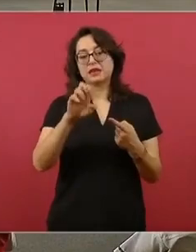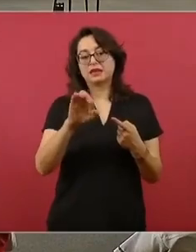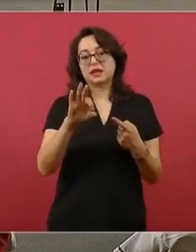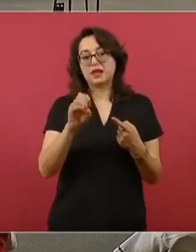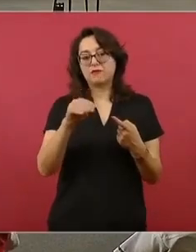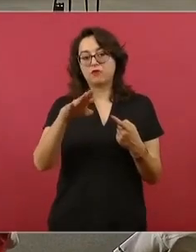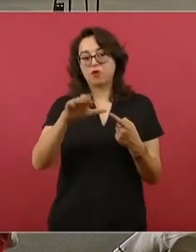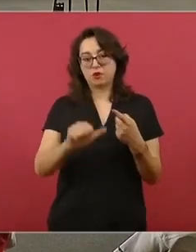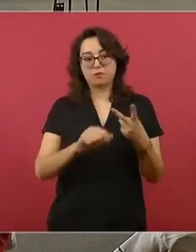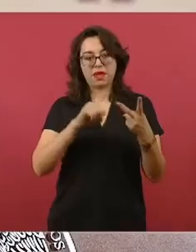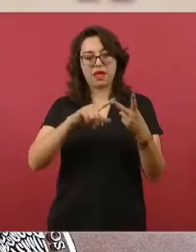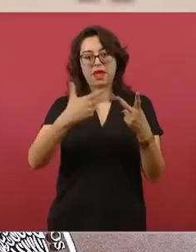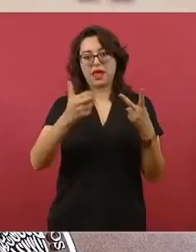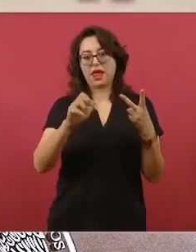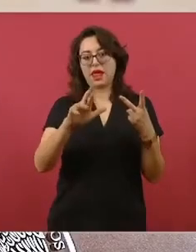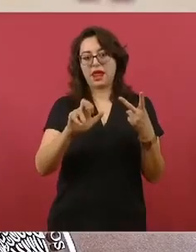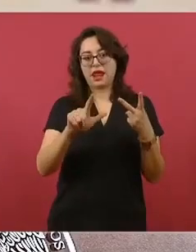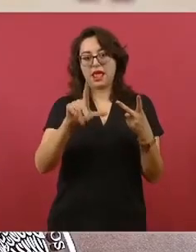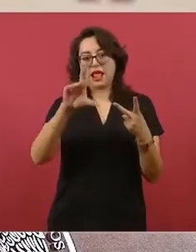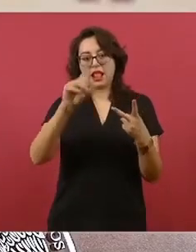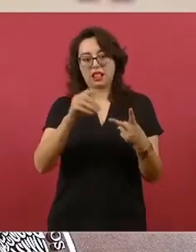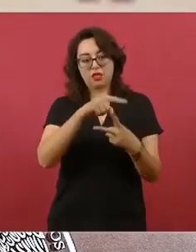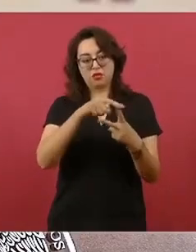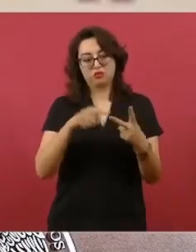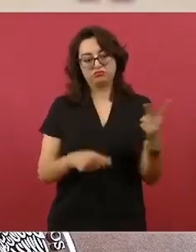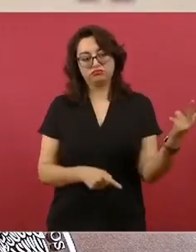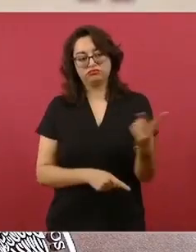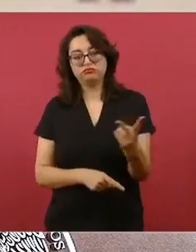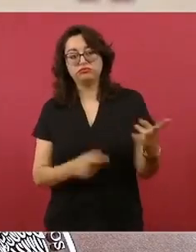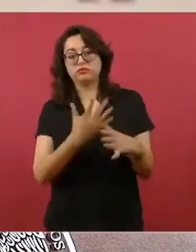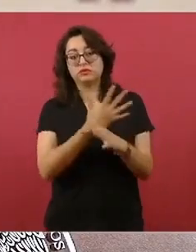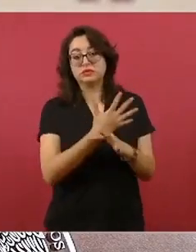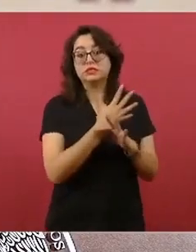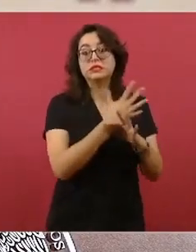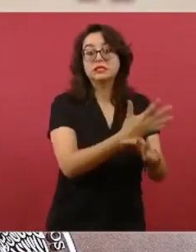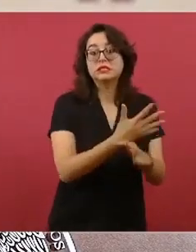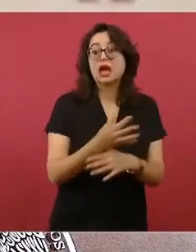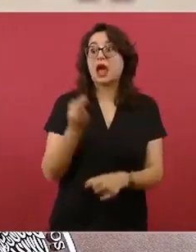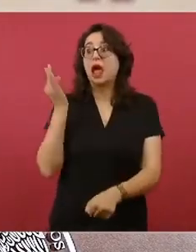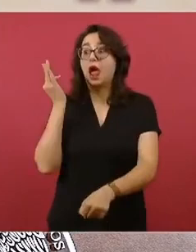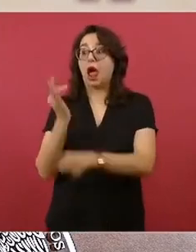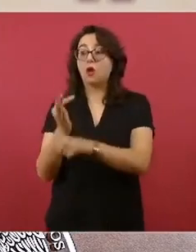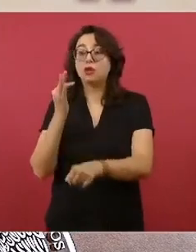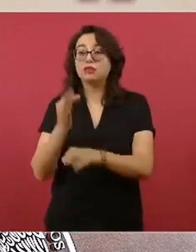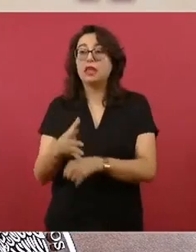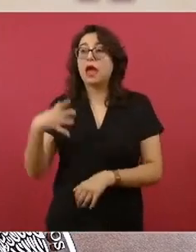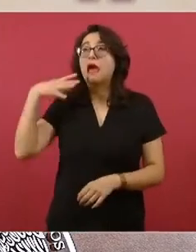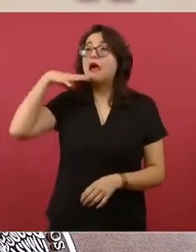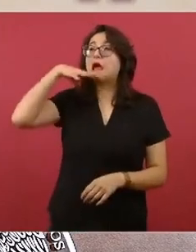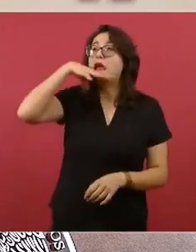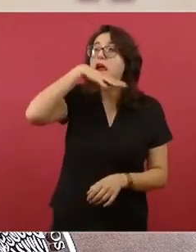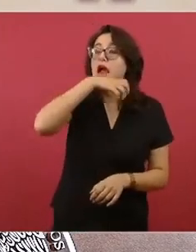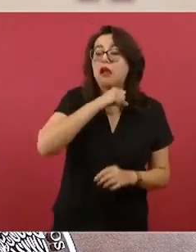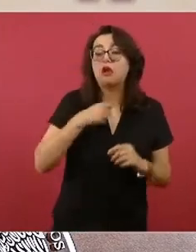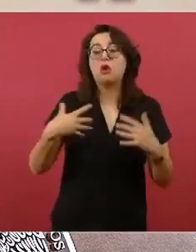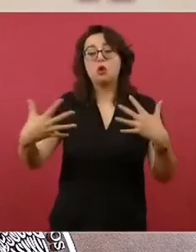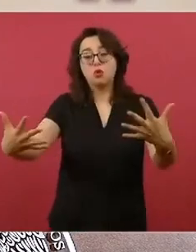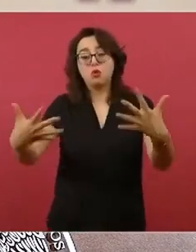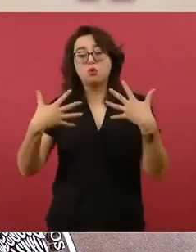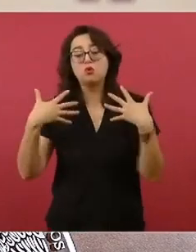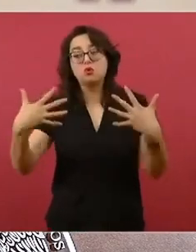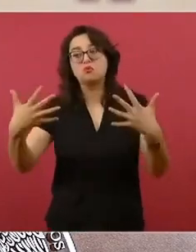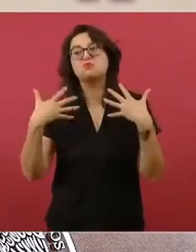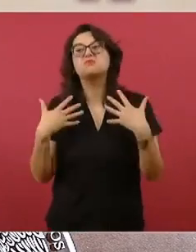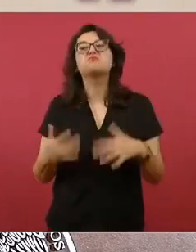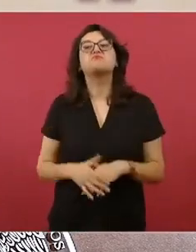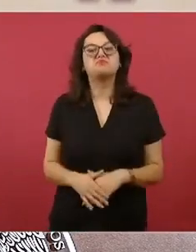Comisión Federal de Electricidad se vería rebasada por la ola de calor que vive en estos momentos nuestro país